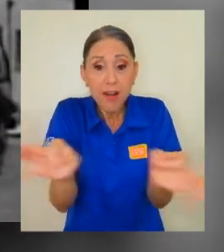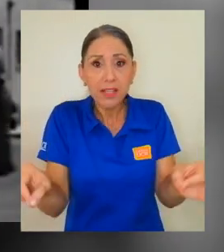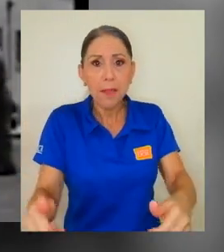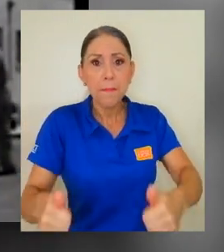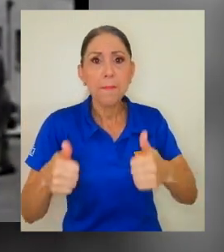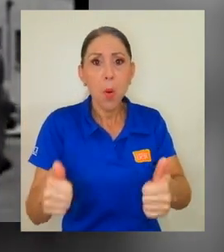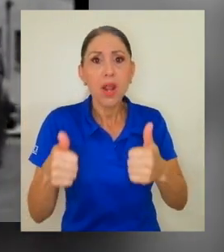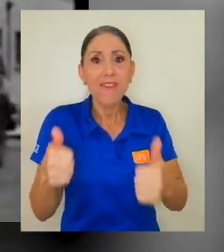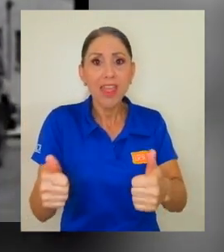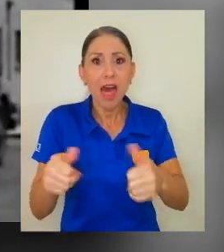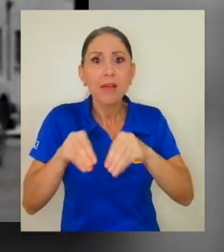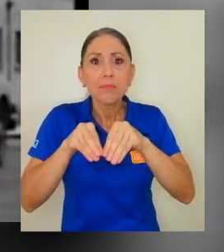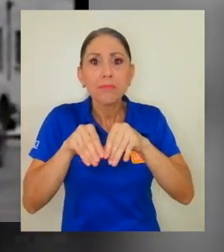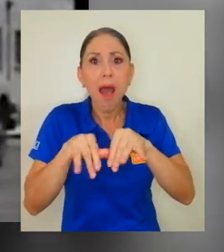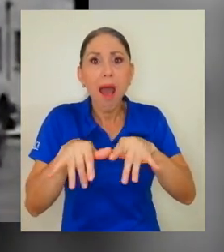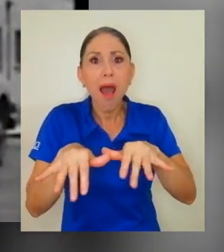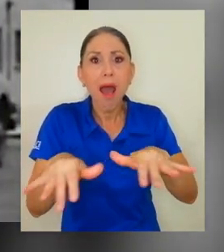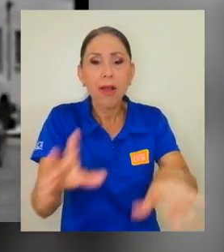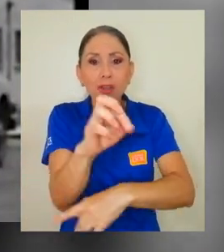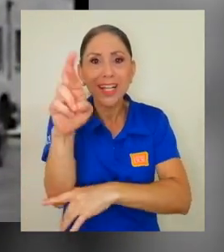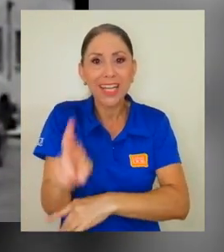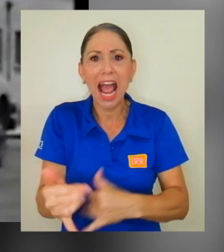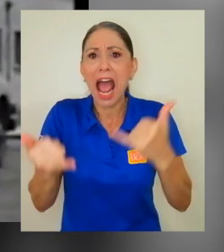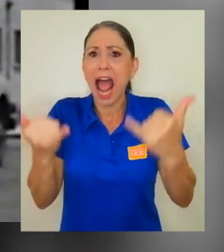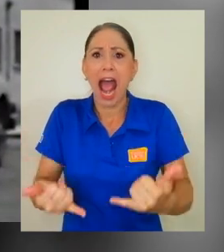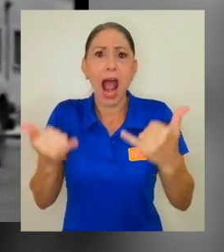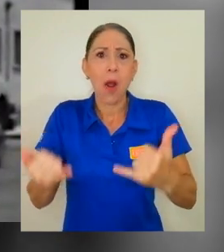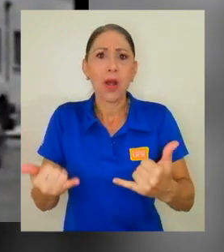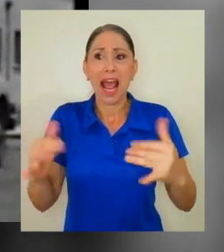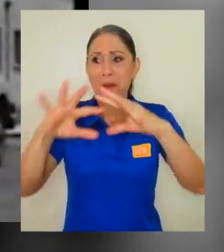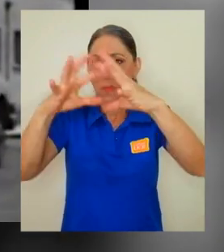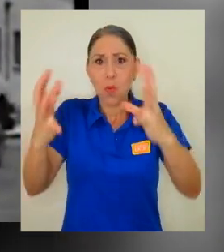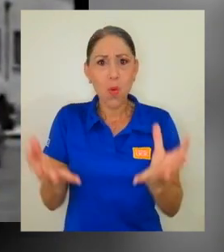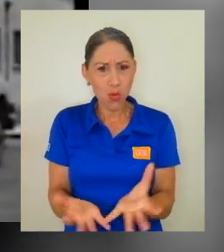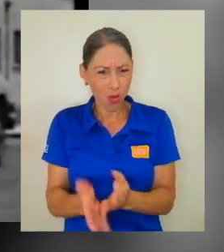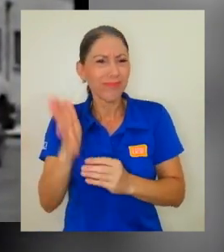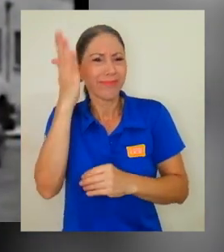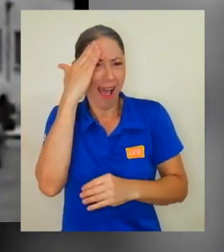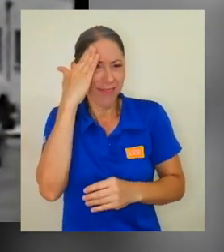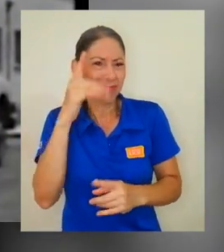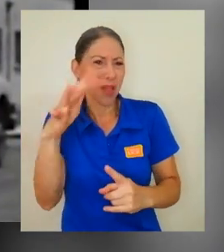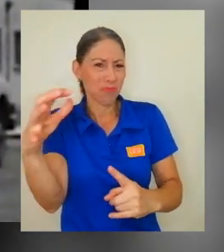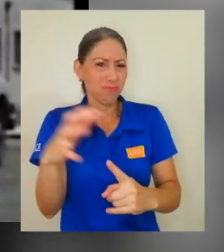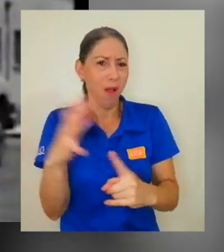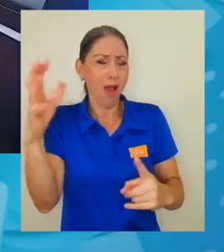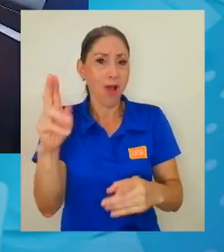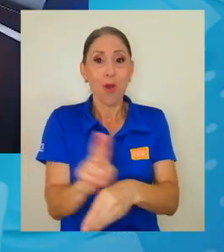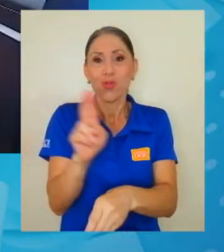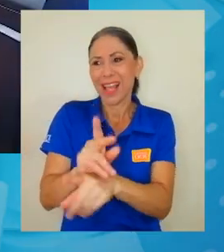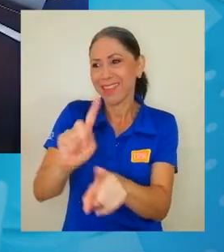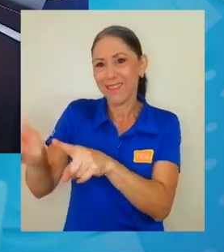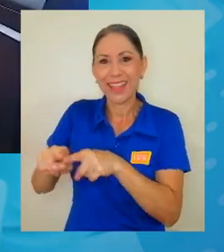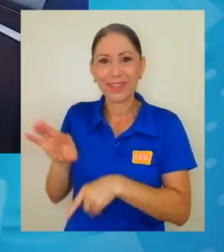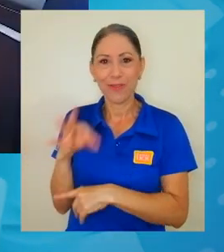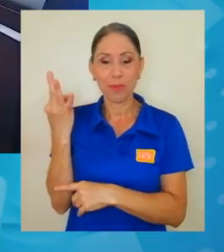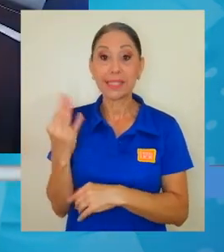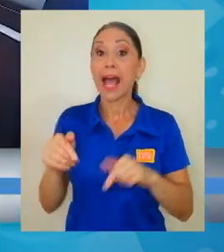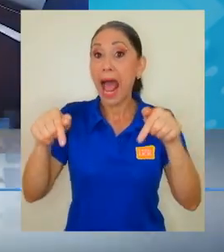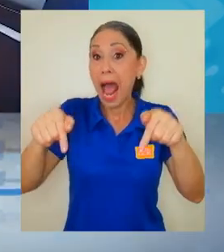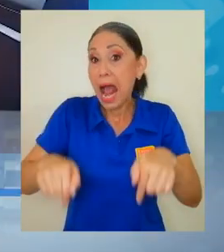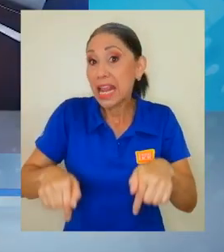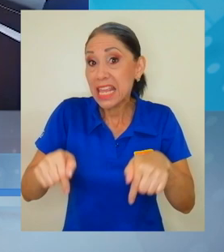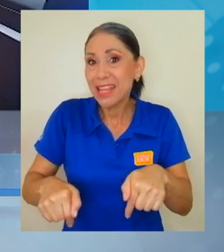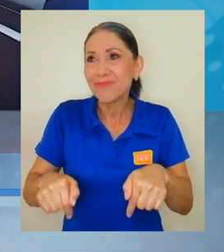evolucionó en el lenguaje diario de los ticos y ahora es un modismo mundialmente conocido y con distintos usos. Que aquí pasa a ser